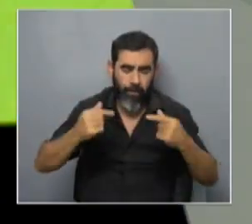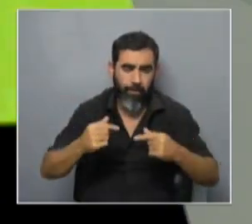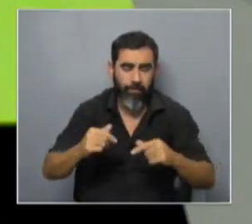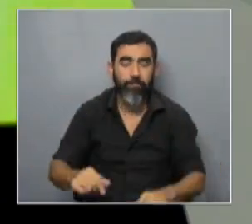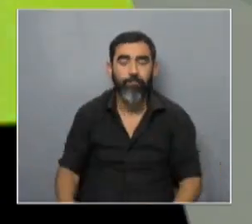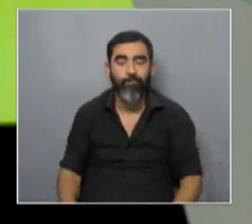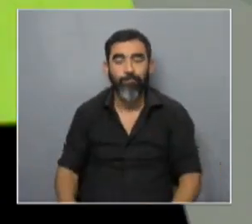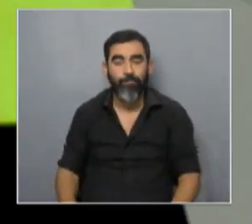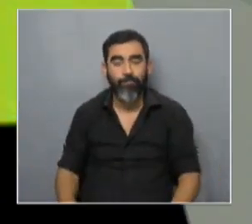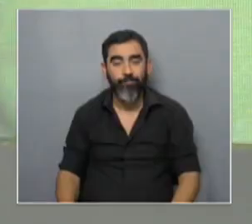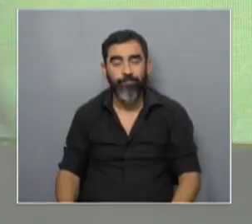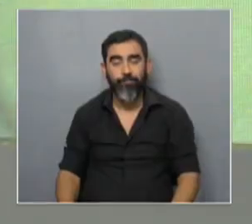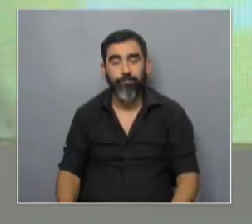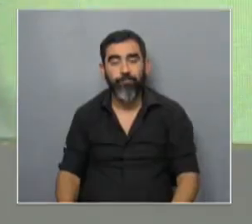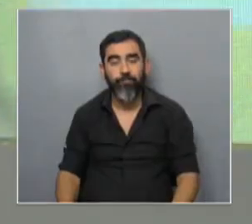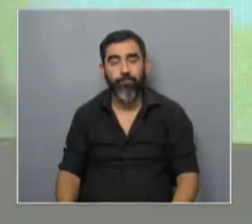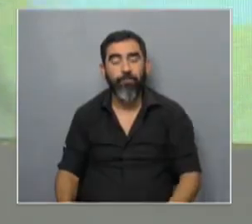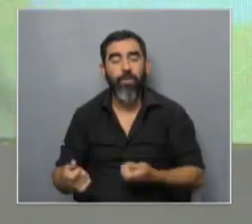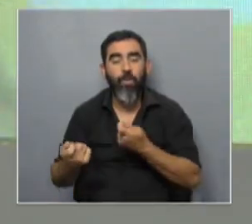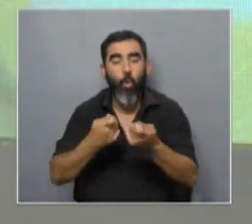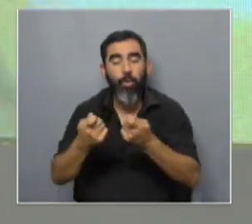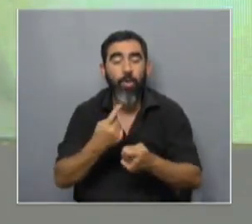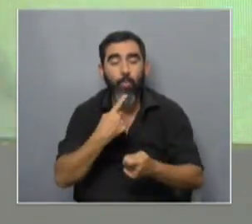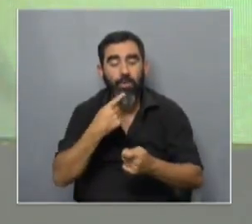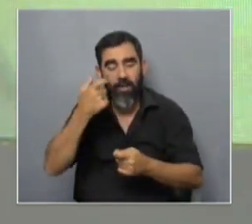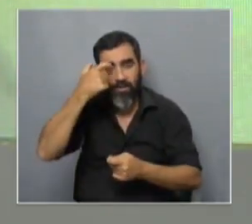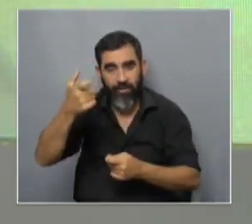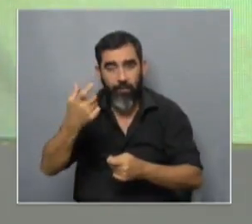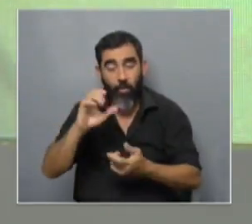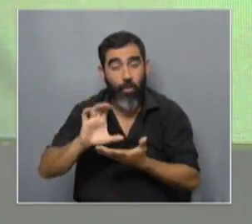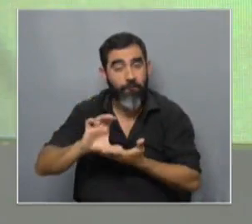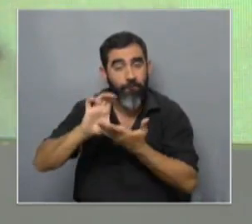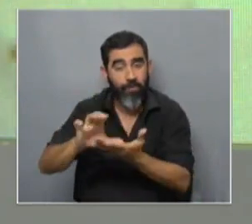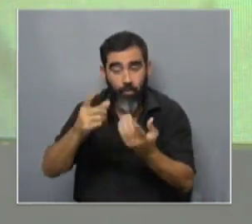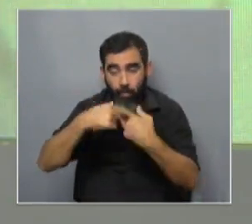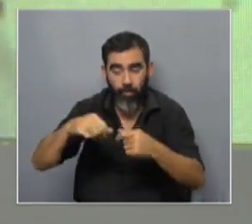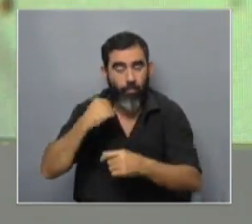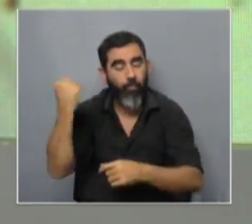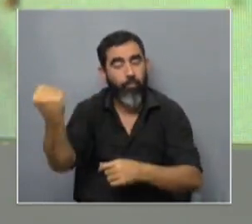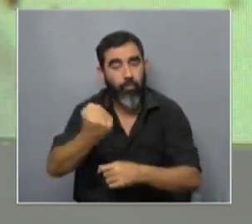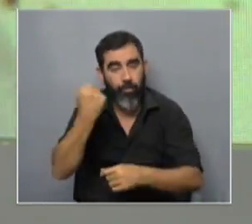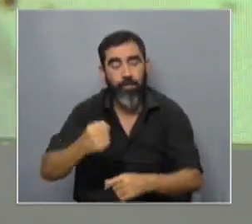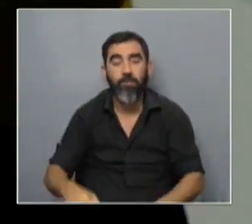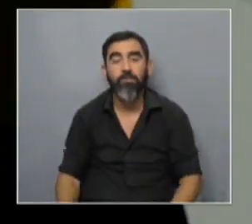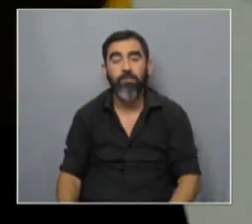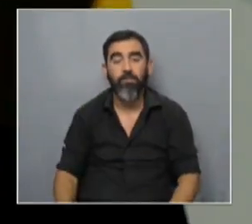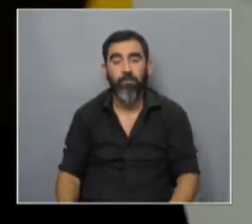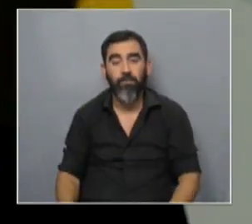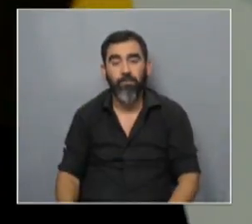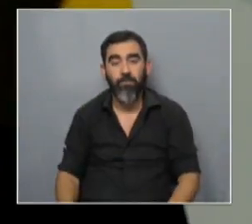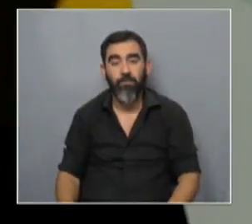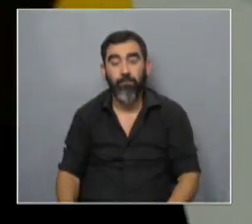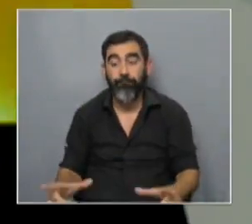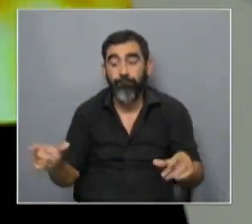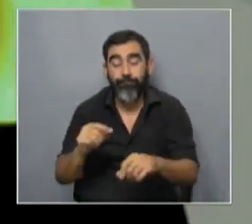científicas exactamente de estructuración de gobernanza de la política científica pero la inversión para nosotros es clave Gonzalo se nos